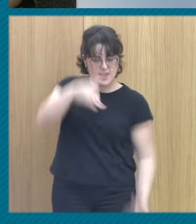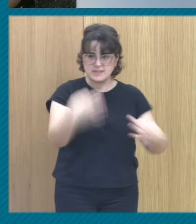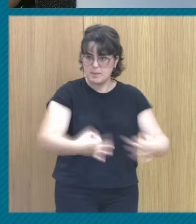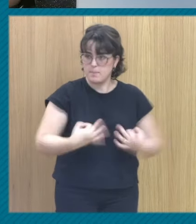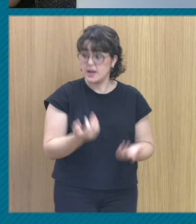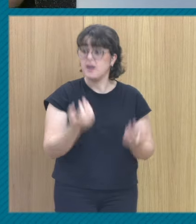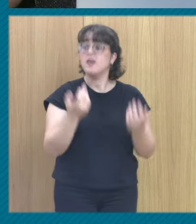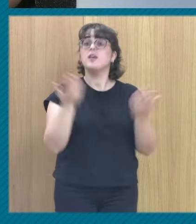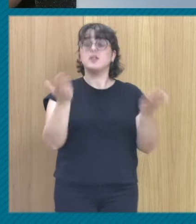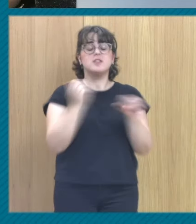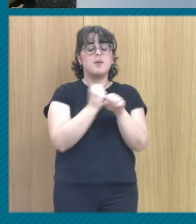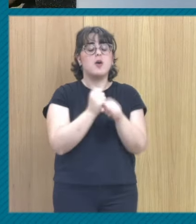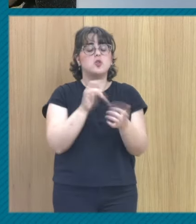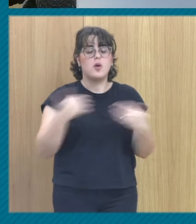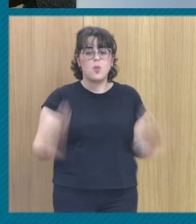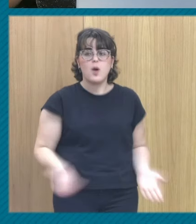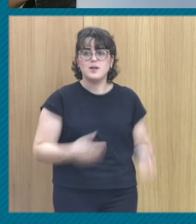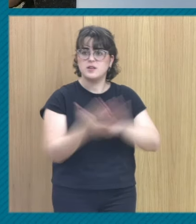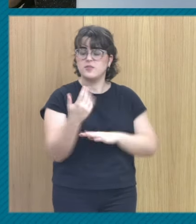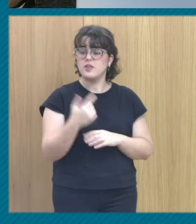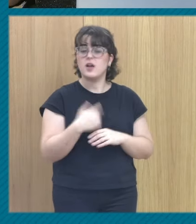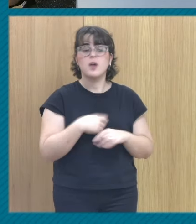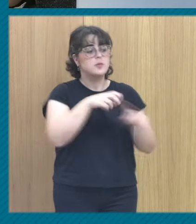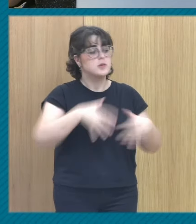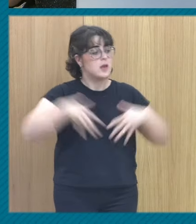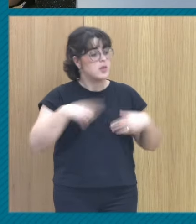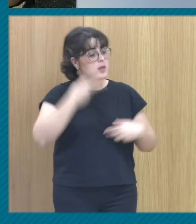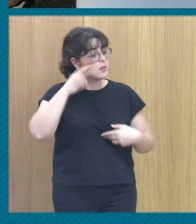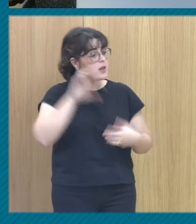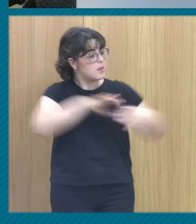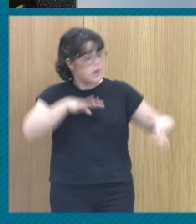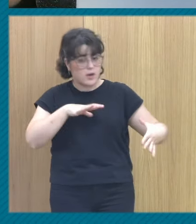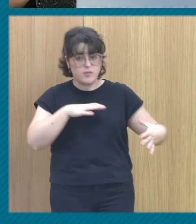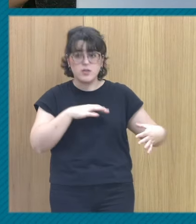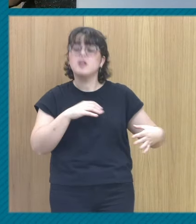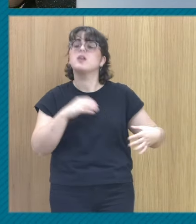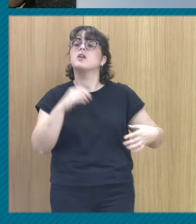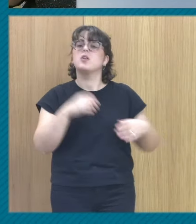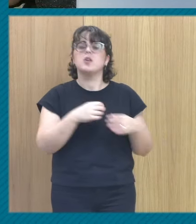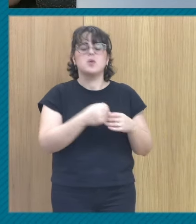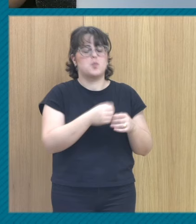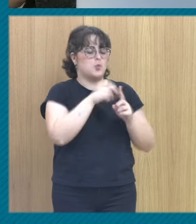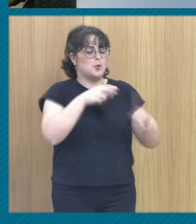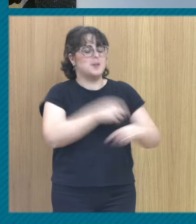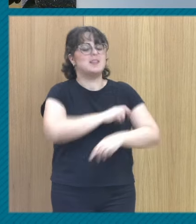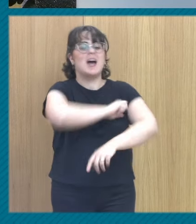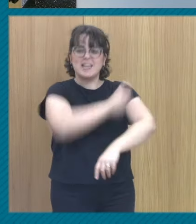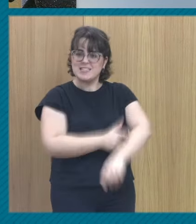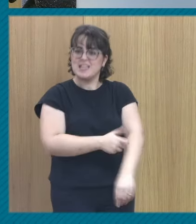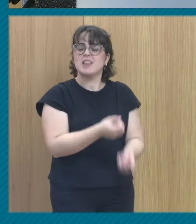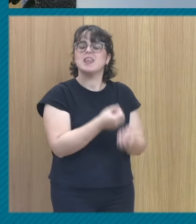Entonces, ¿cuál es el trabajo? El trabajo es desactivar emocionalmente esa experiencia construir una narrativa resiliente que permita